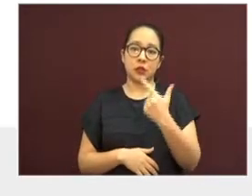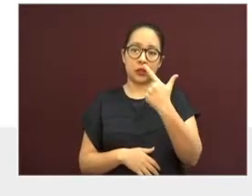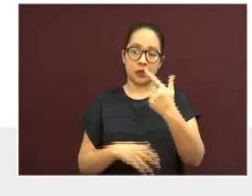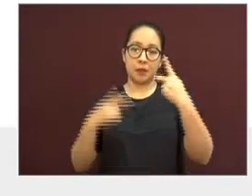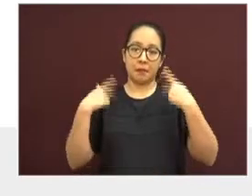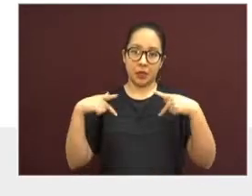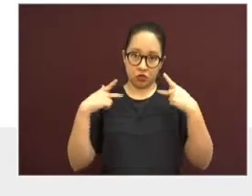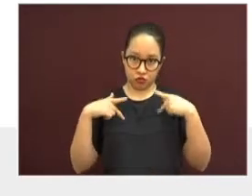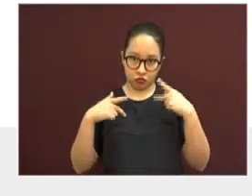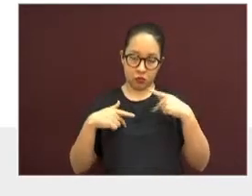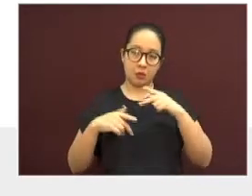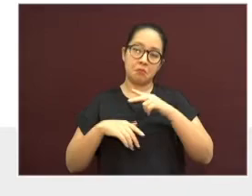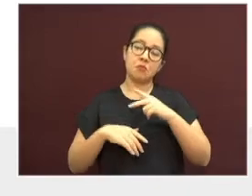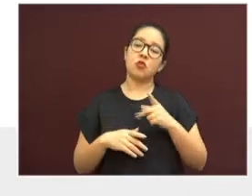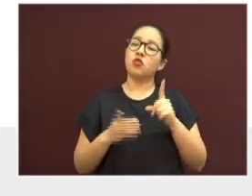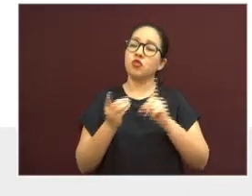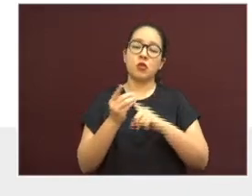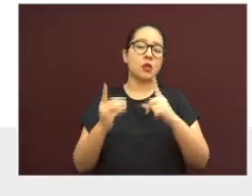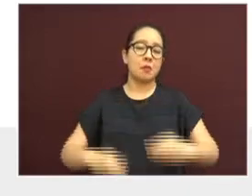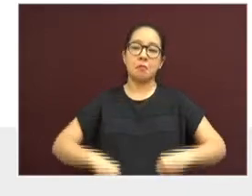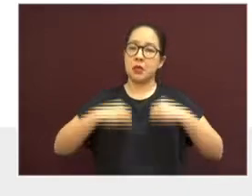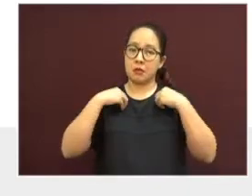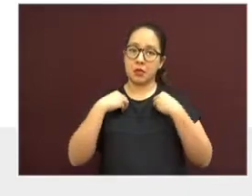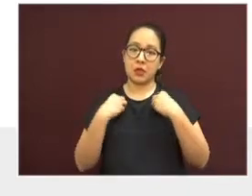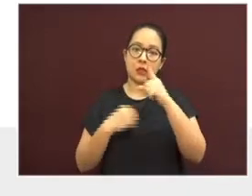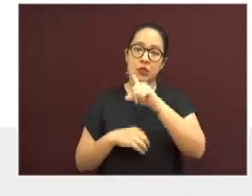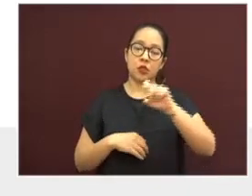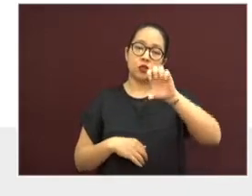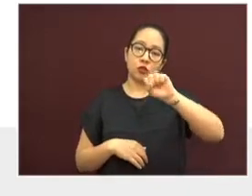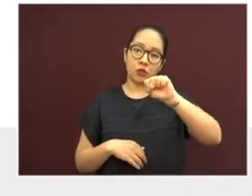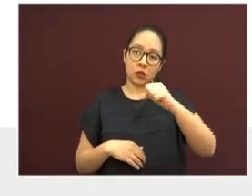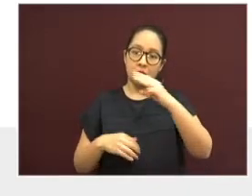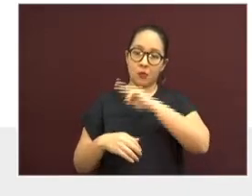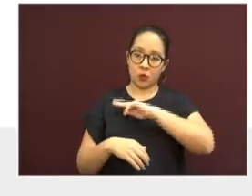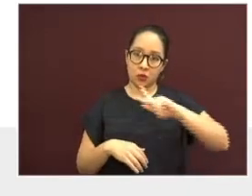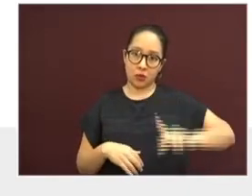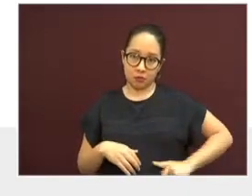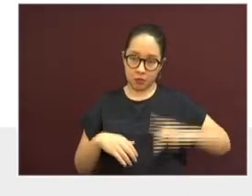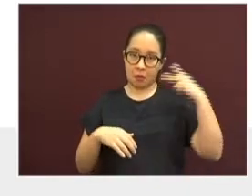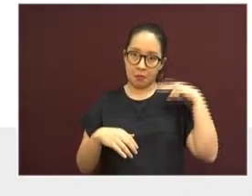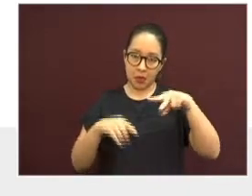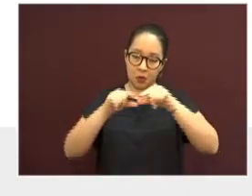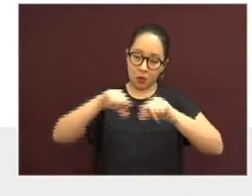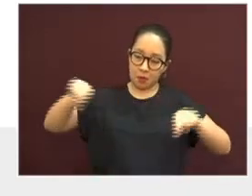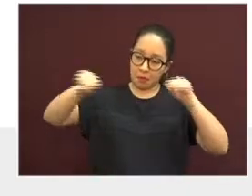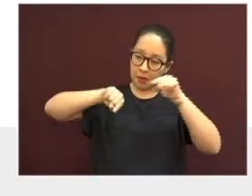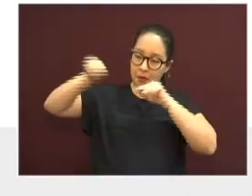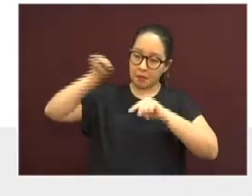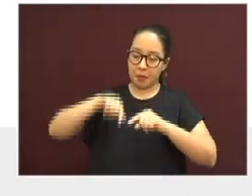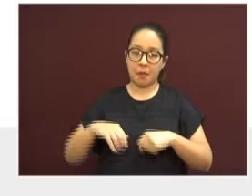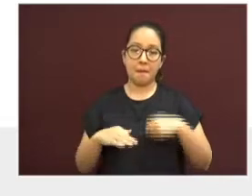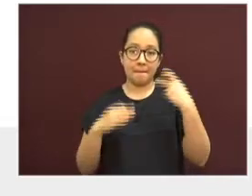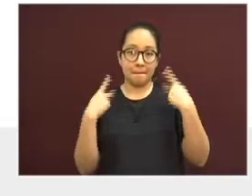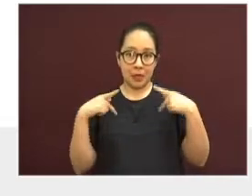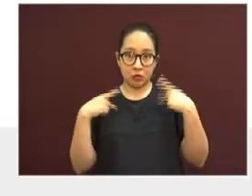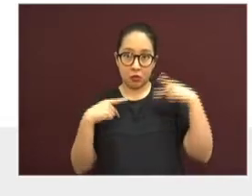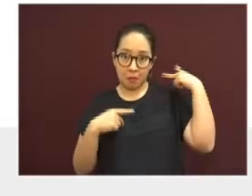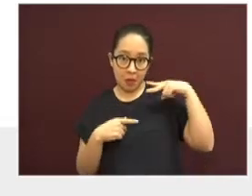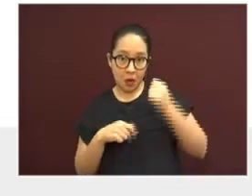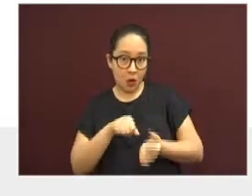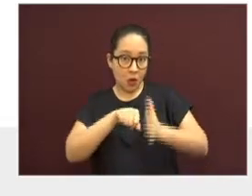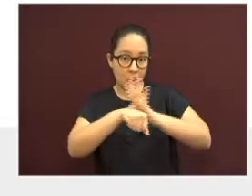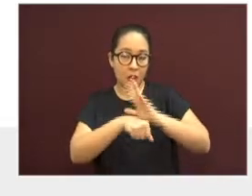en 160 municipios de la entidad. Ahora, los casos positivos ascienden a 30